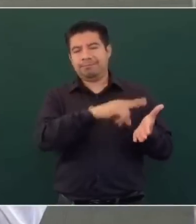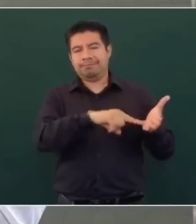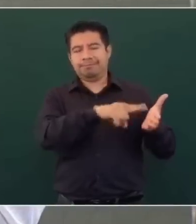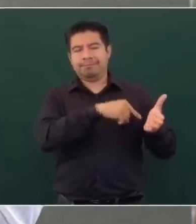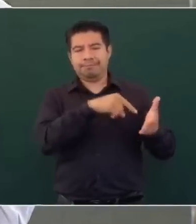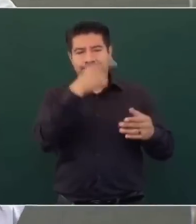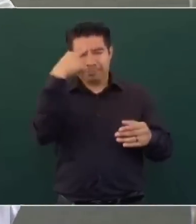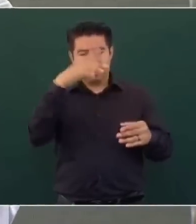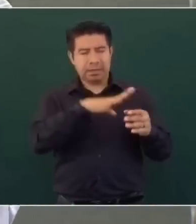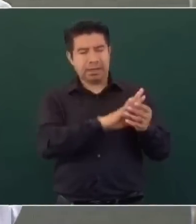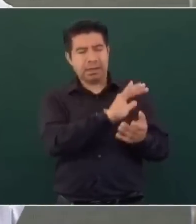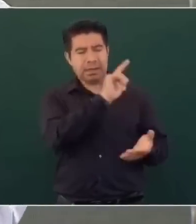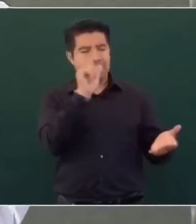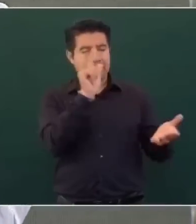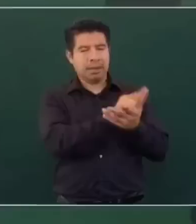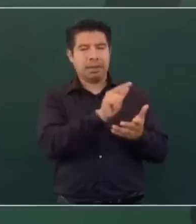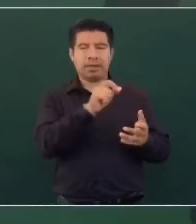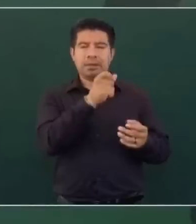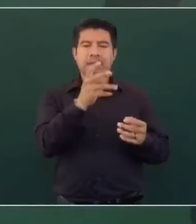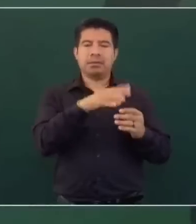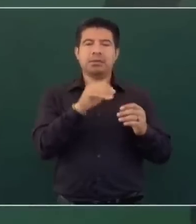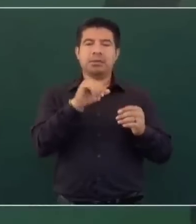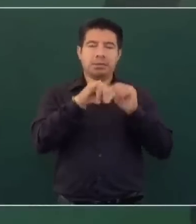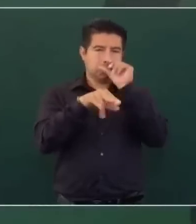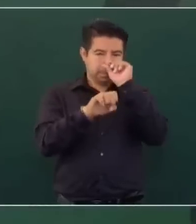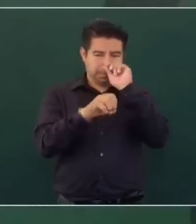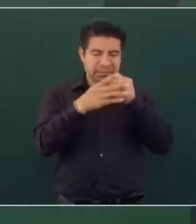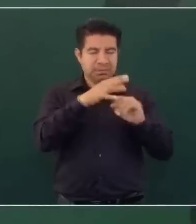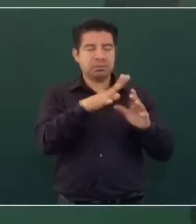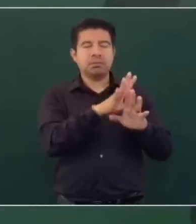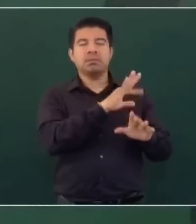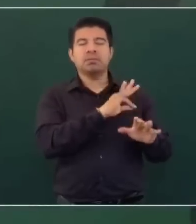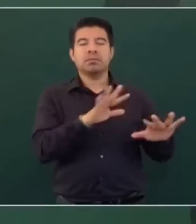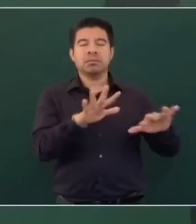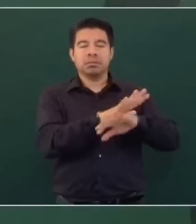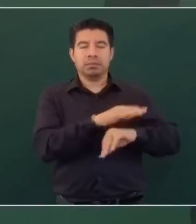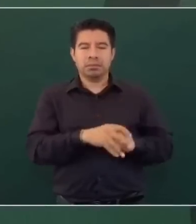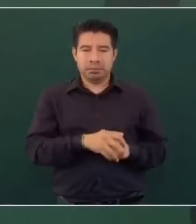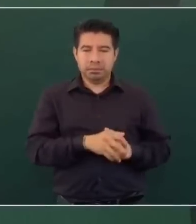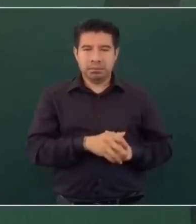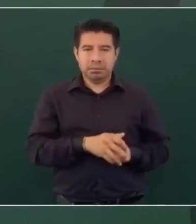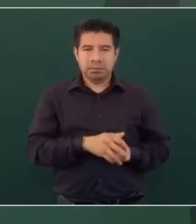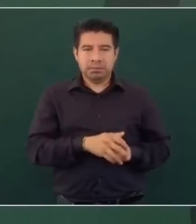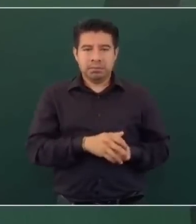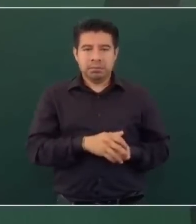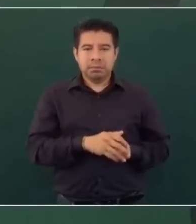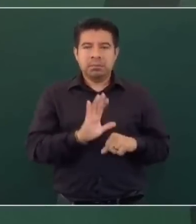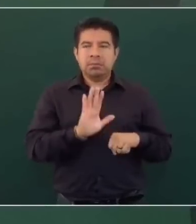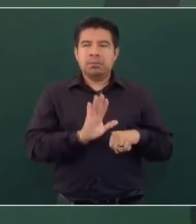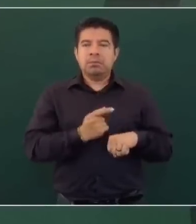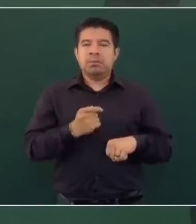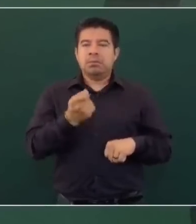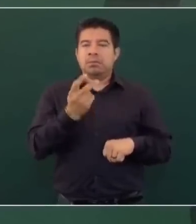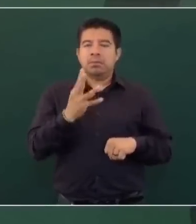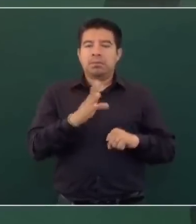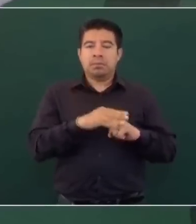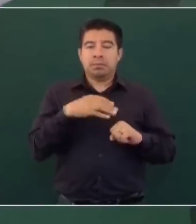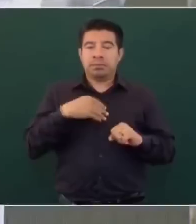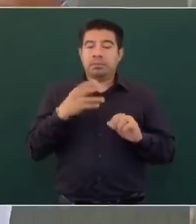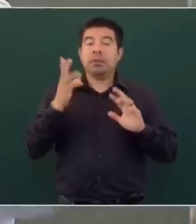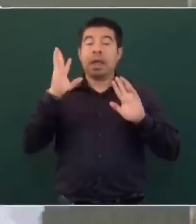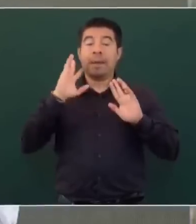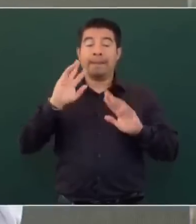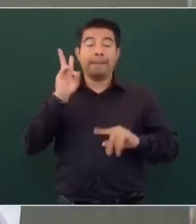electoral, entre otras cosas, porque estos ministros, y me gustaría que me